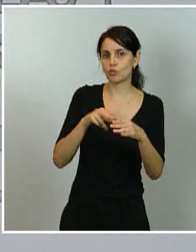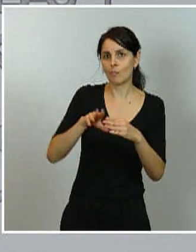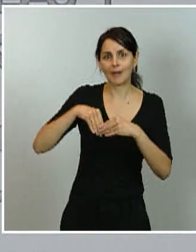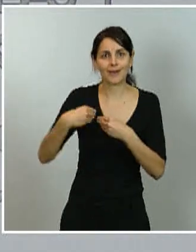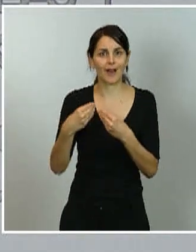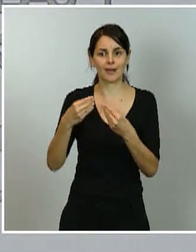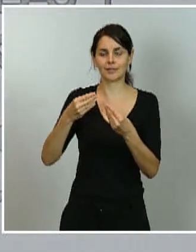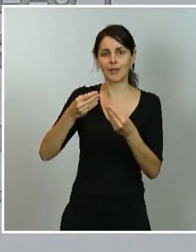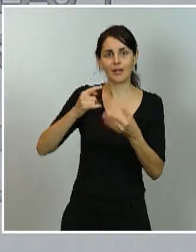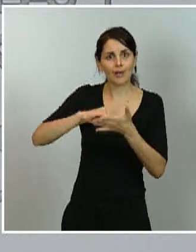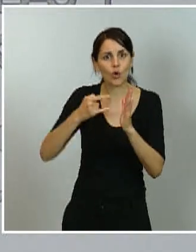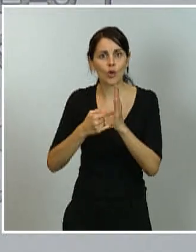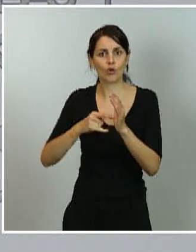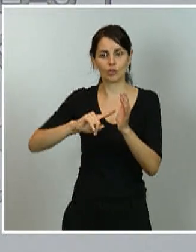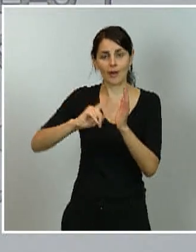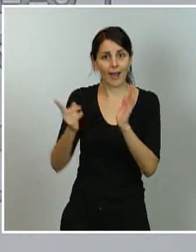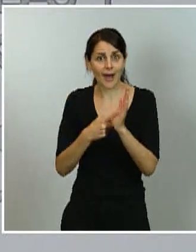y así lo estamos haciendo.